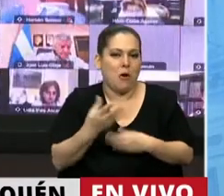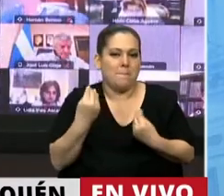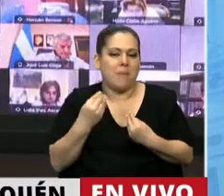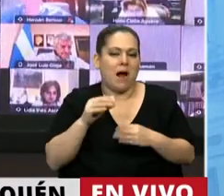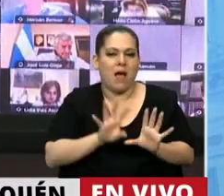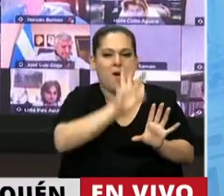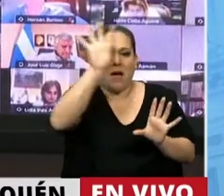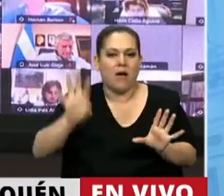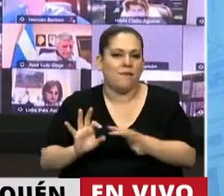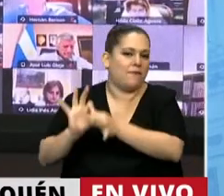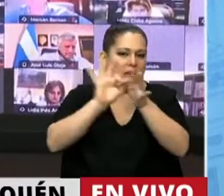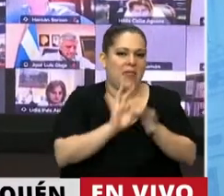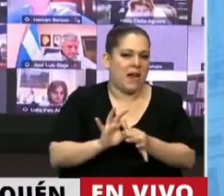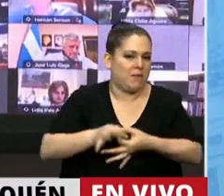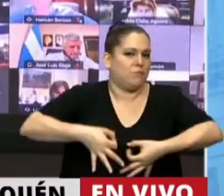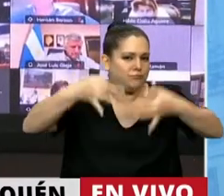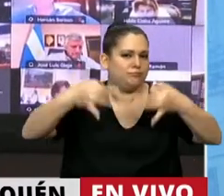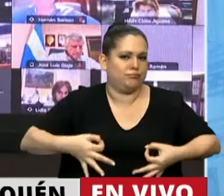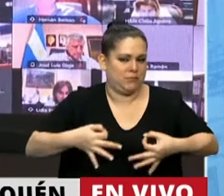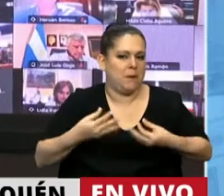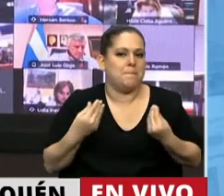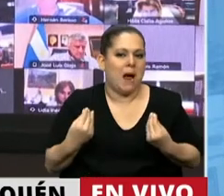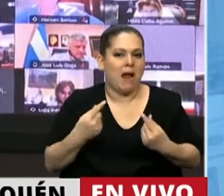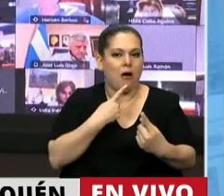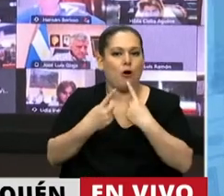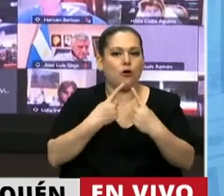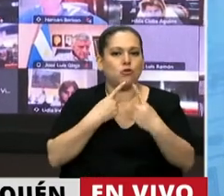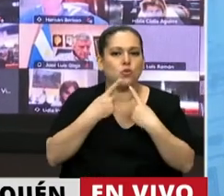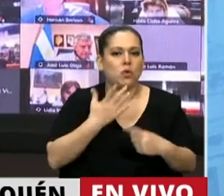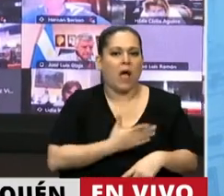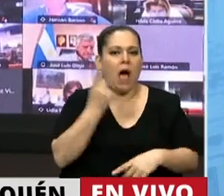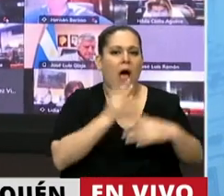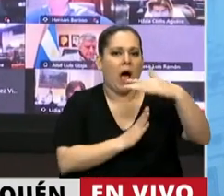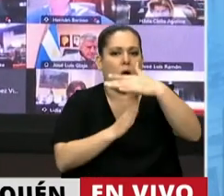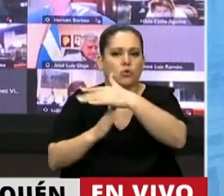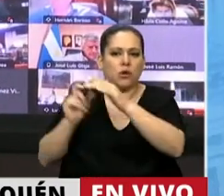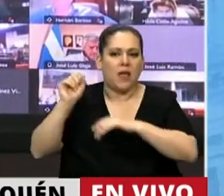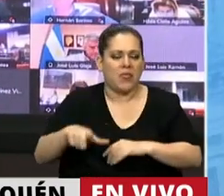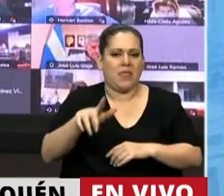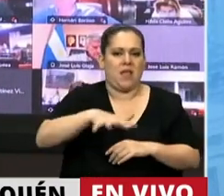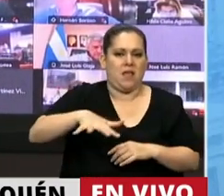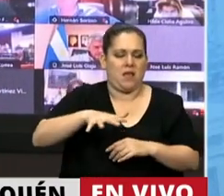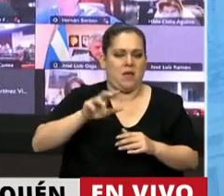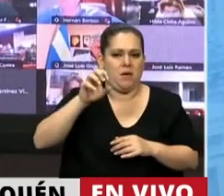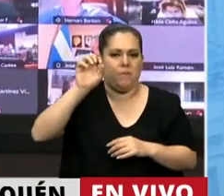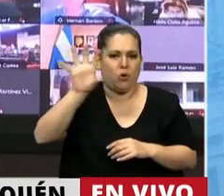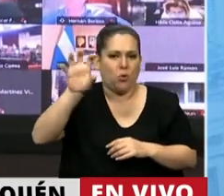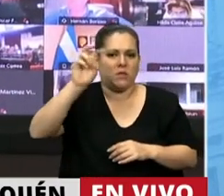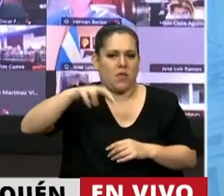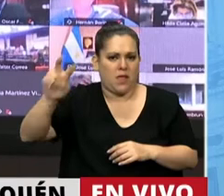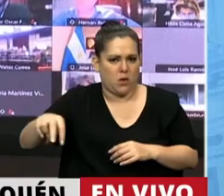federalismo, el intercambio y a la consulta con las autoridades de nuestra jurisdicción. Sin embargo,